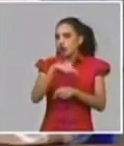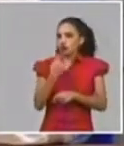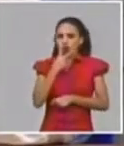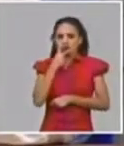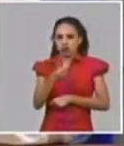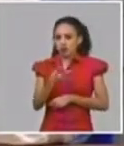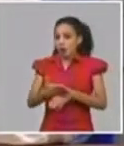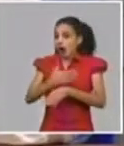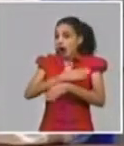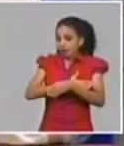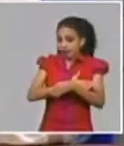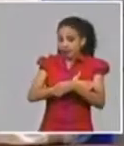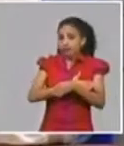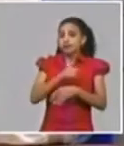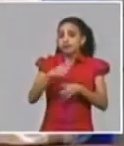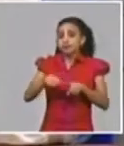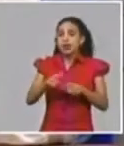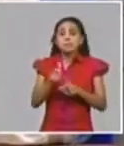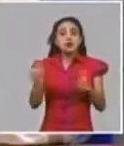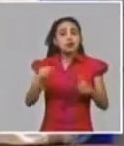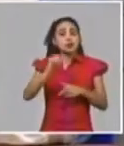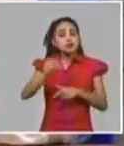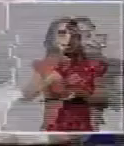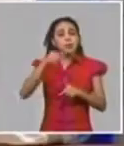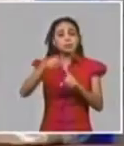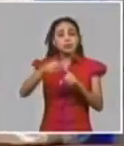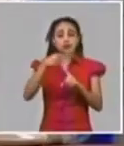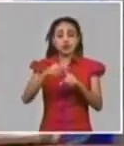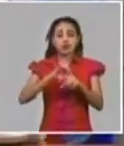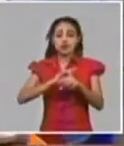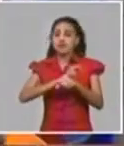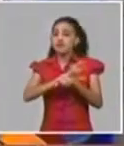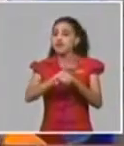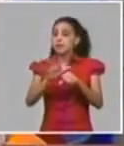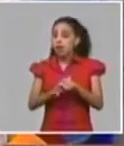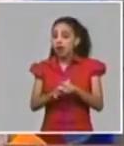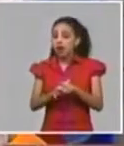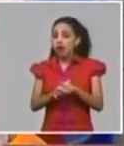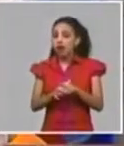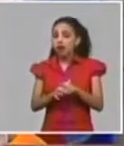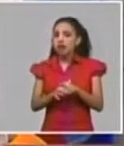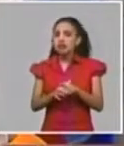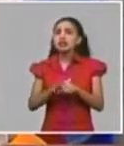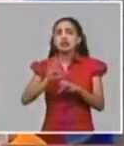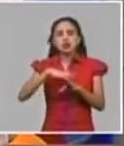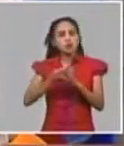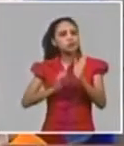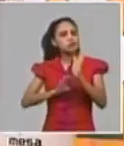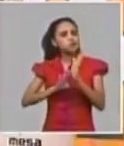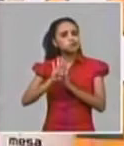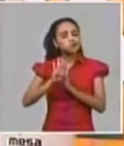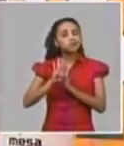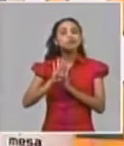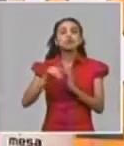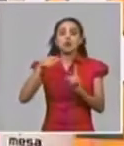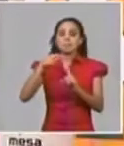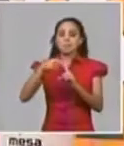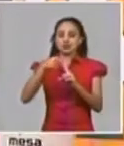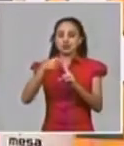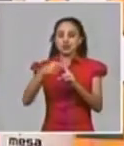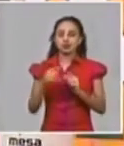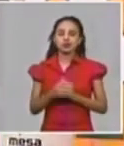de las personas que han sido positivas de la enfermedad y han tenido una evolución favorable hay que recordar ministro que hubo